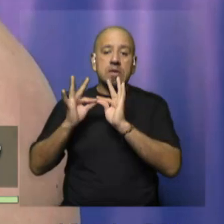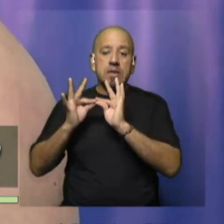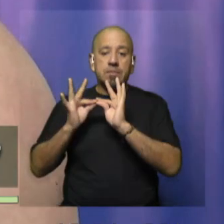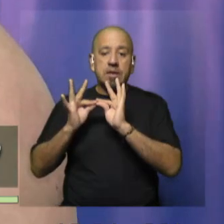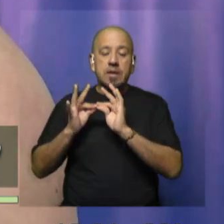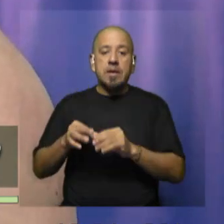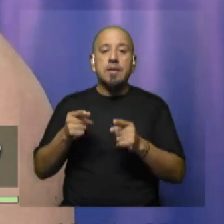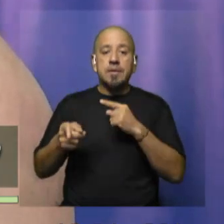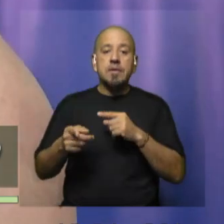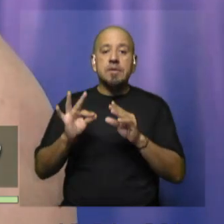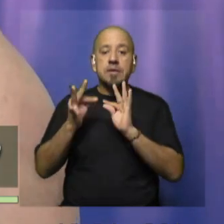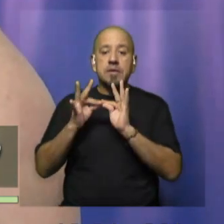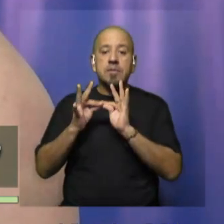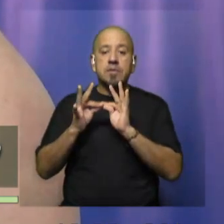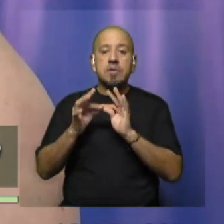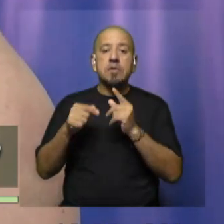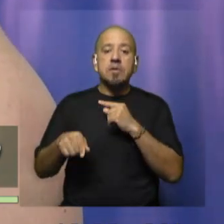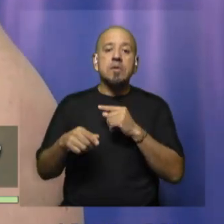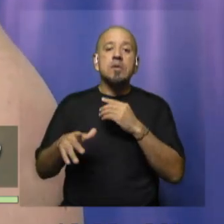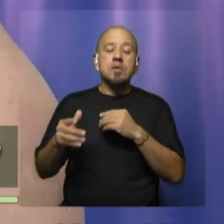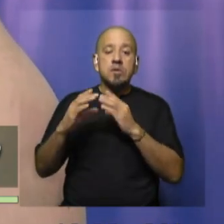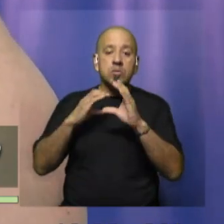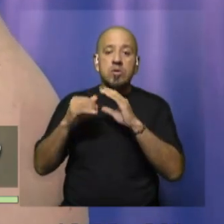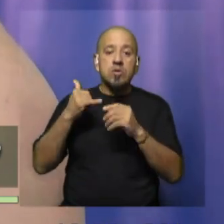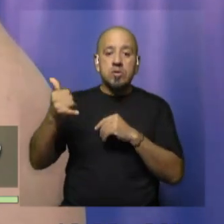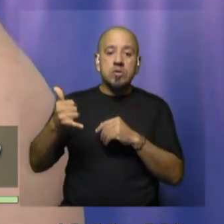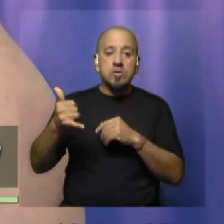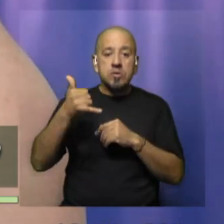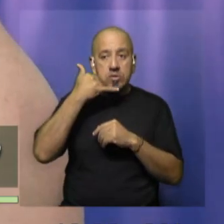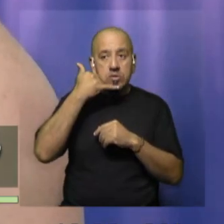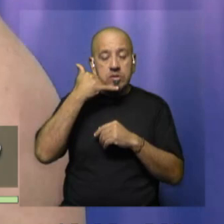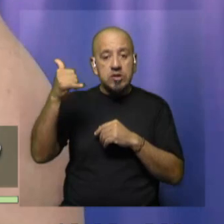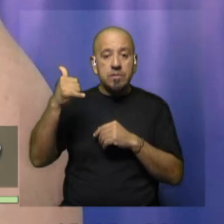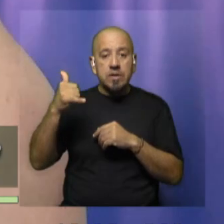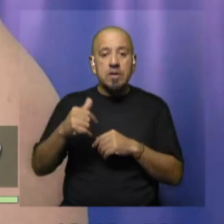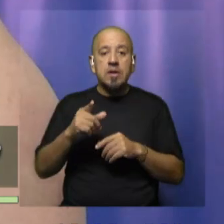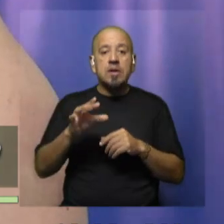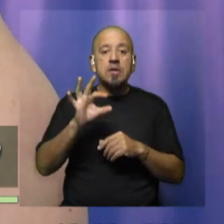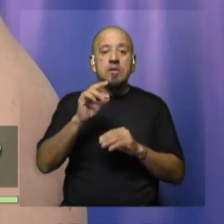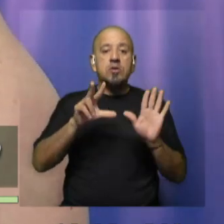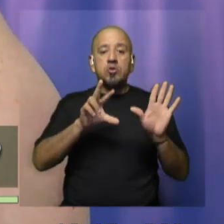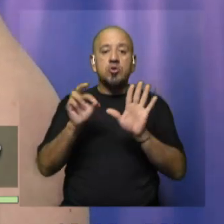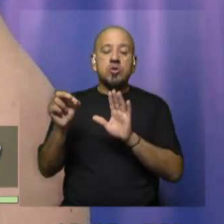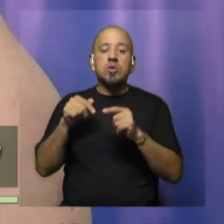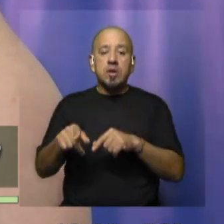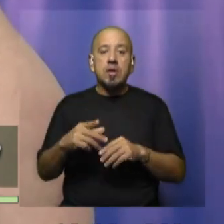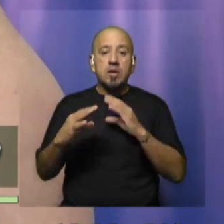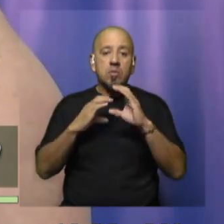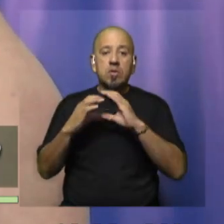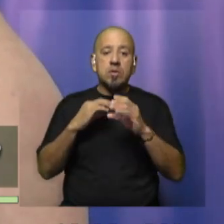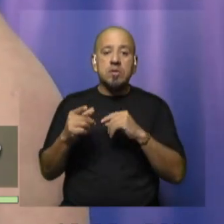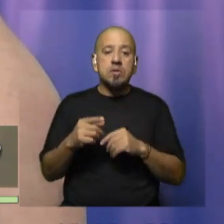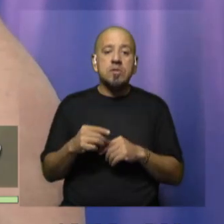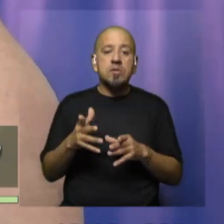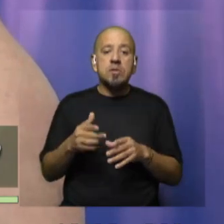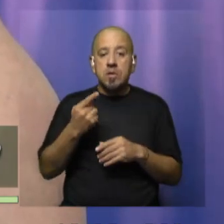señas. Esa intérprete a través de un interno específico se comunica con las operadoras del 0800 y ahí es donde hacen la comunicación. Lo que